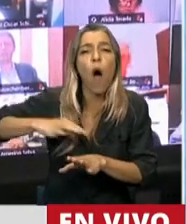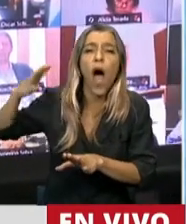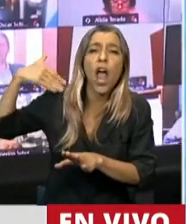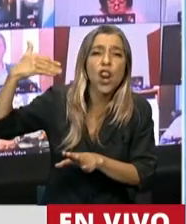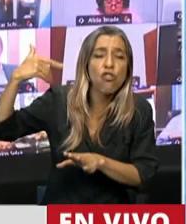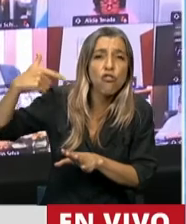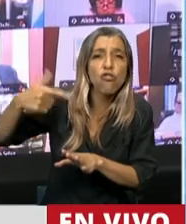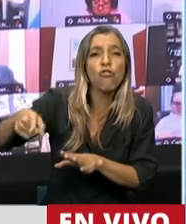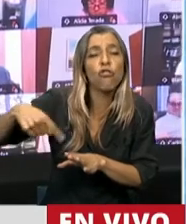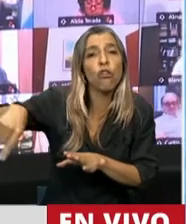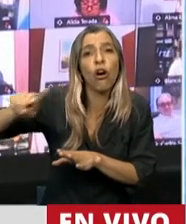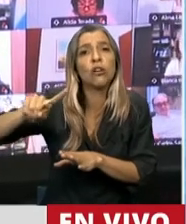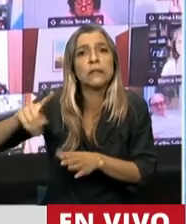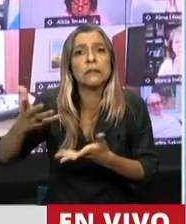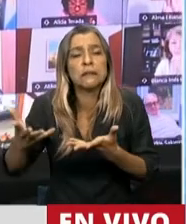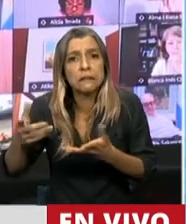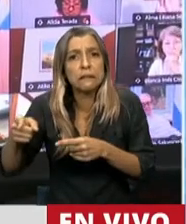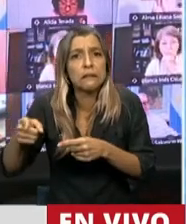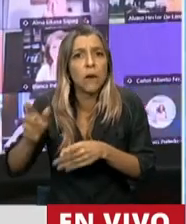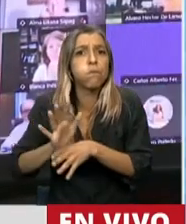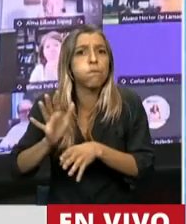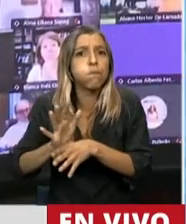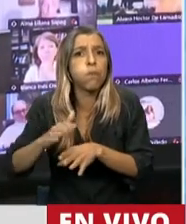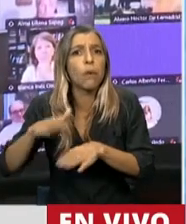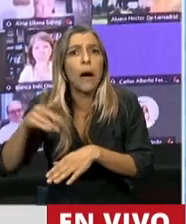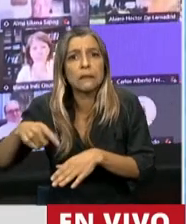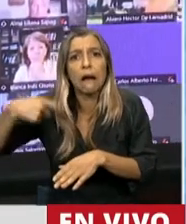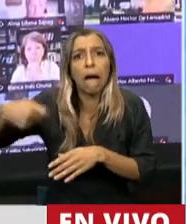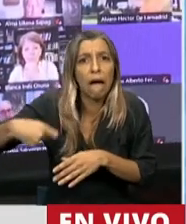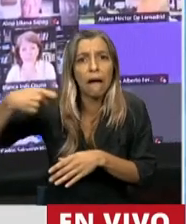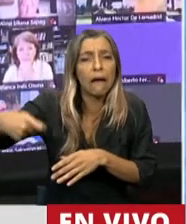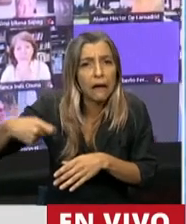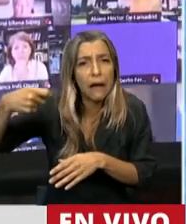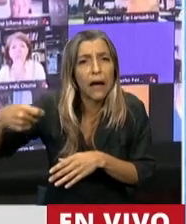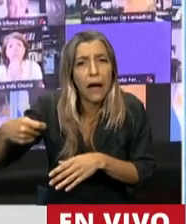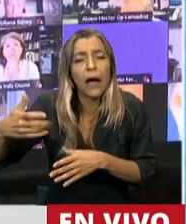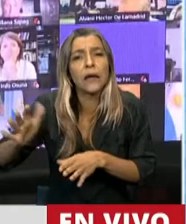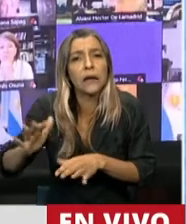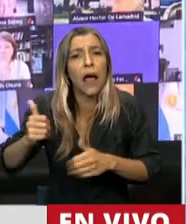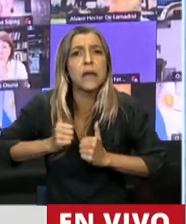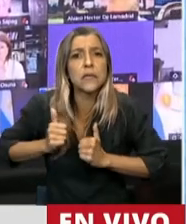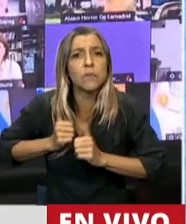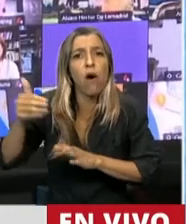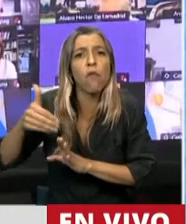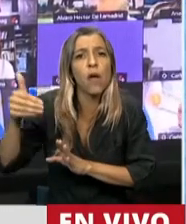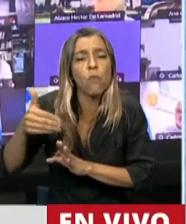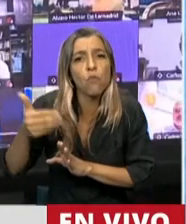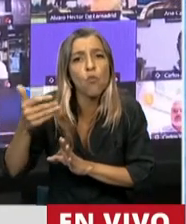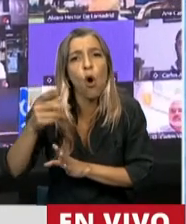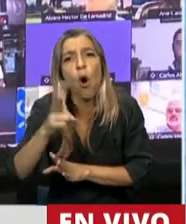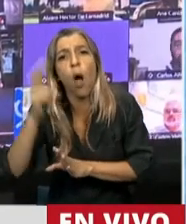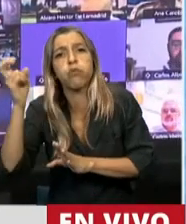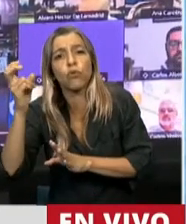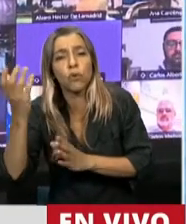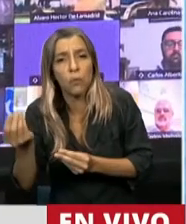las ganancias especulativas, especialmente de la banca privada extranjera en el país, que tiene